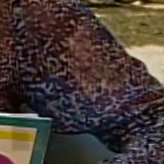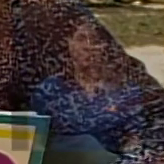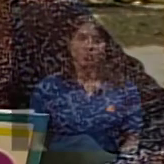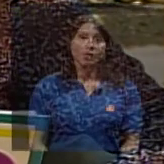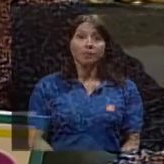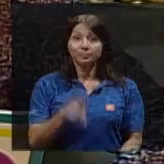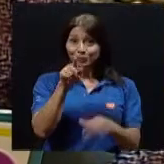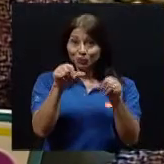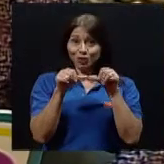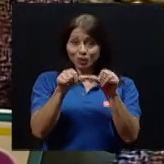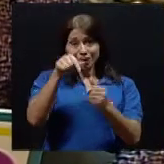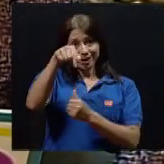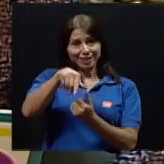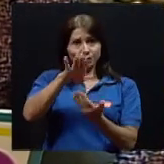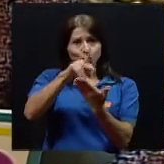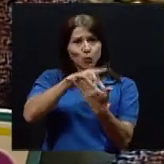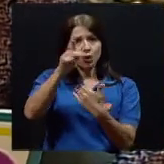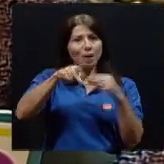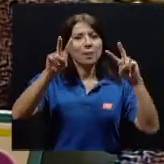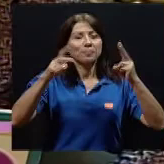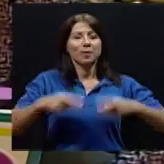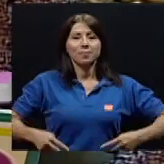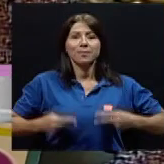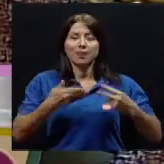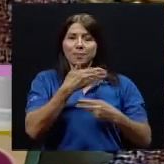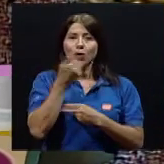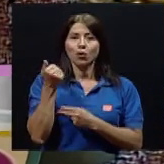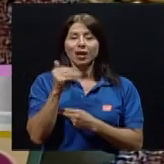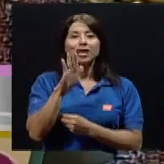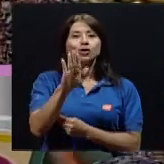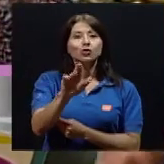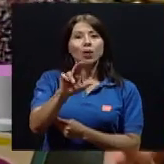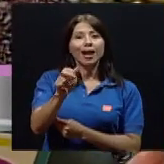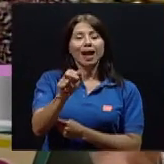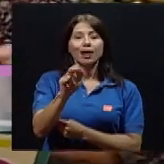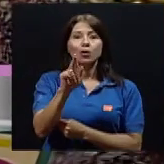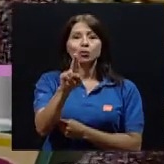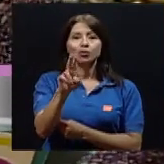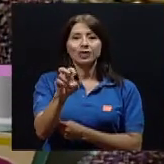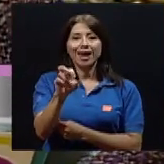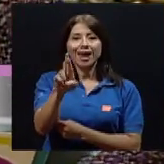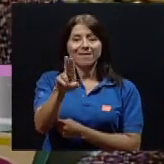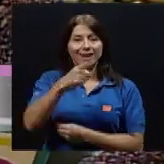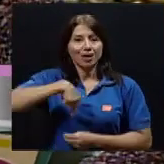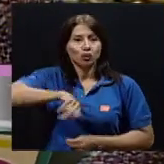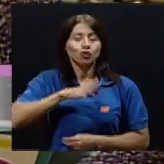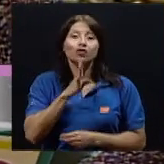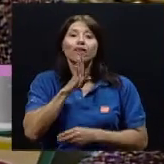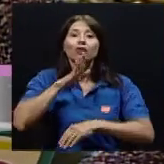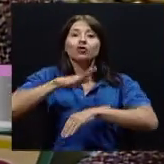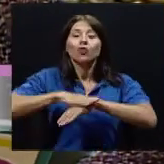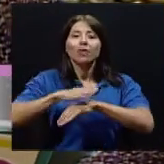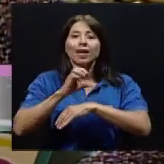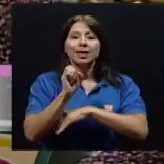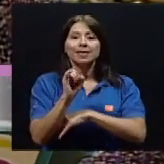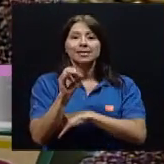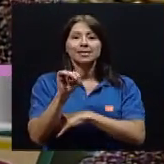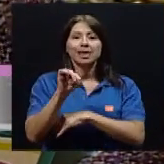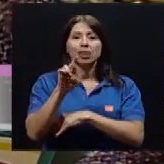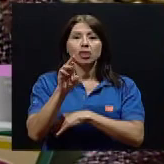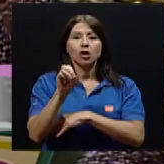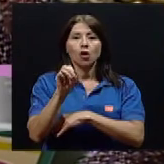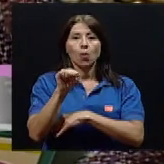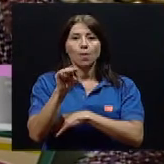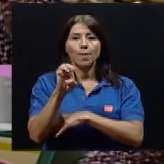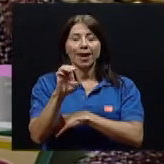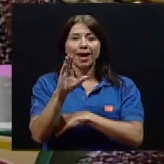Usted continúa aquí en su programa Vivir Mejor en su canal UCR. Estamos conversando sobre el síndrome cardiorrenal y para ello contamos con la